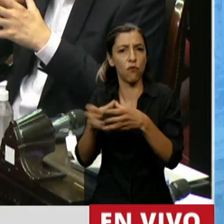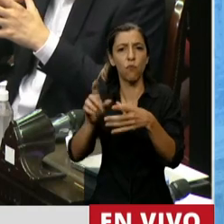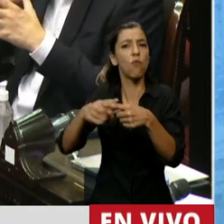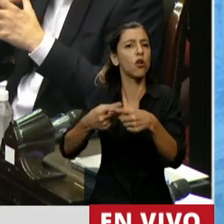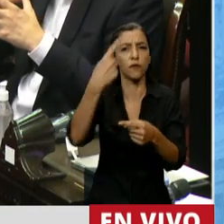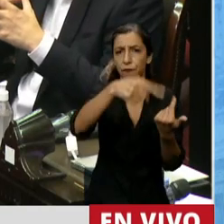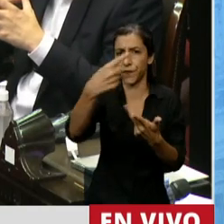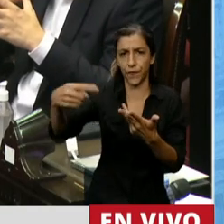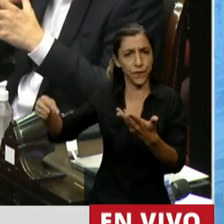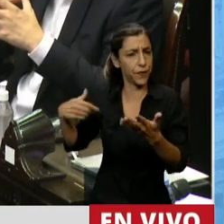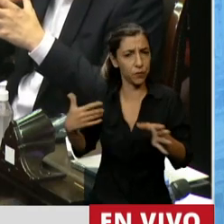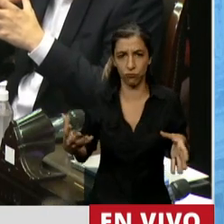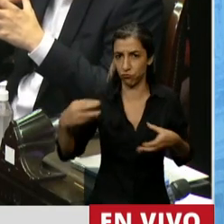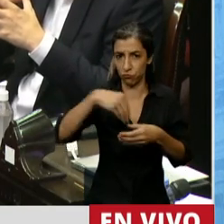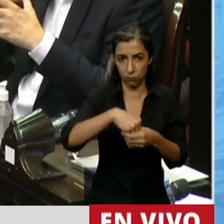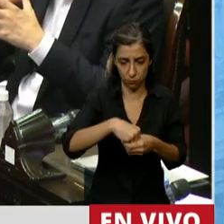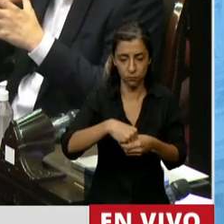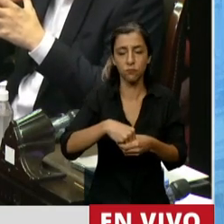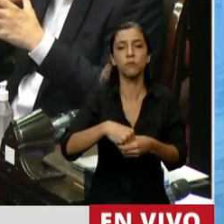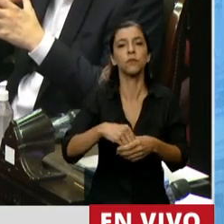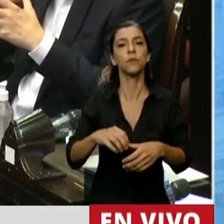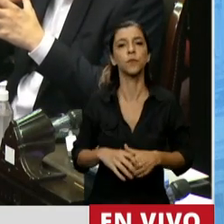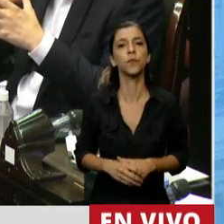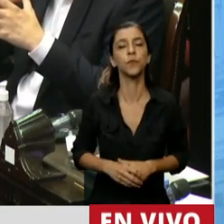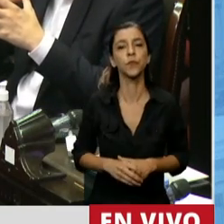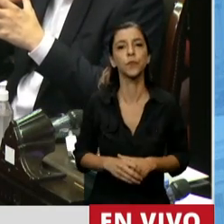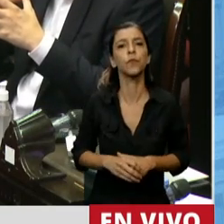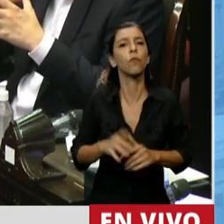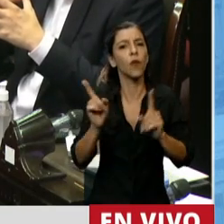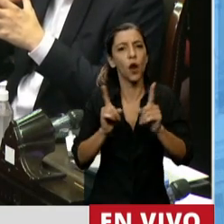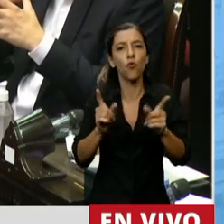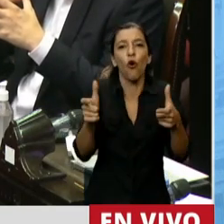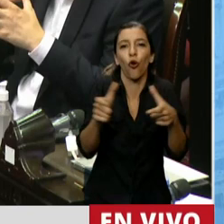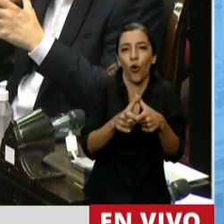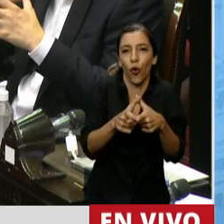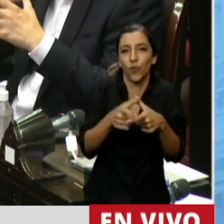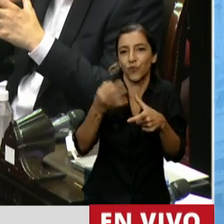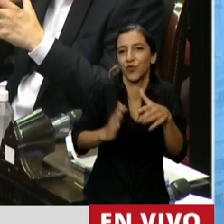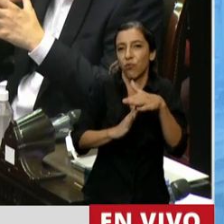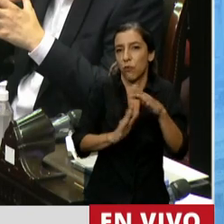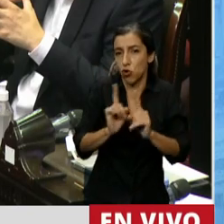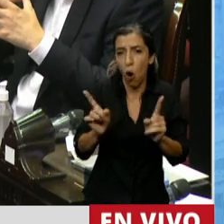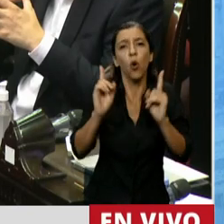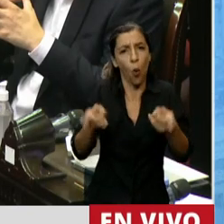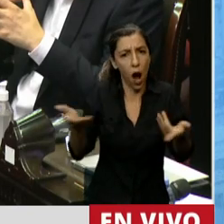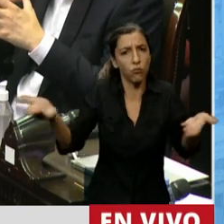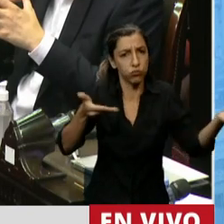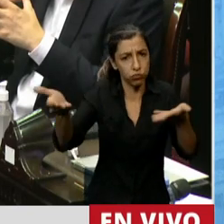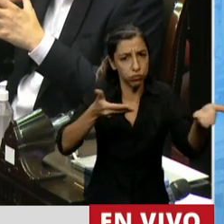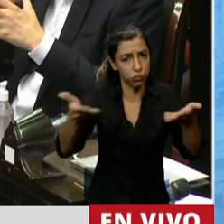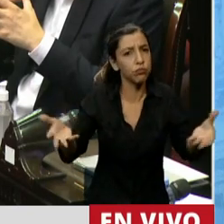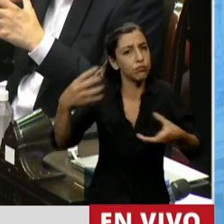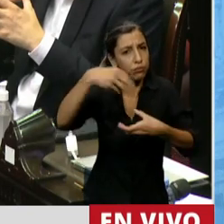parlamentarios, aún los que no integraban esa comisión bicameral. Invitamos a